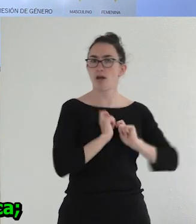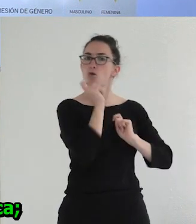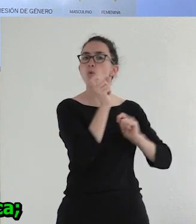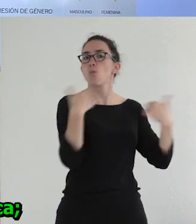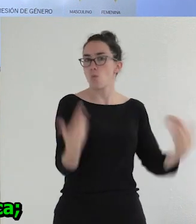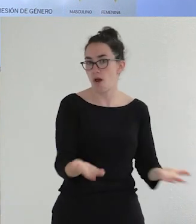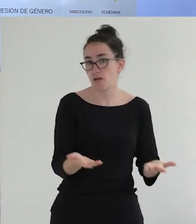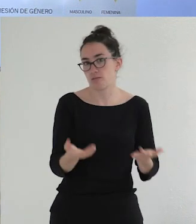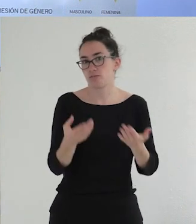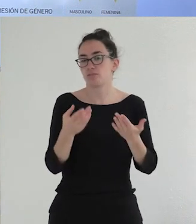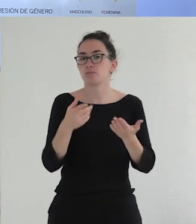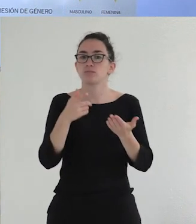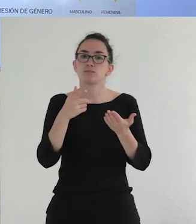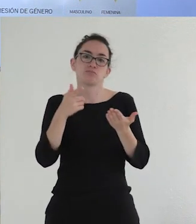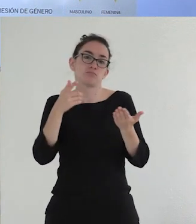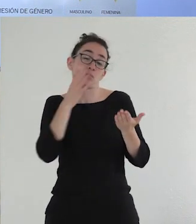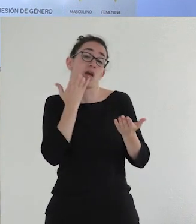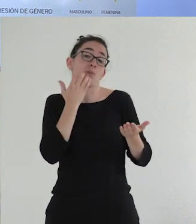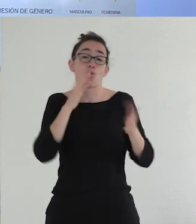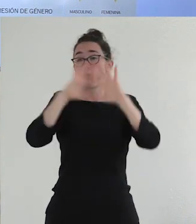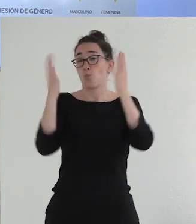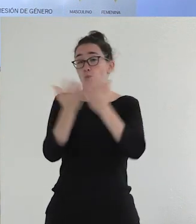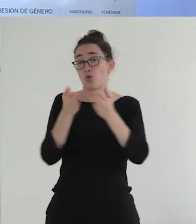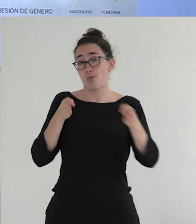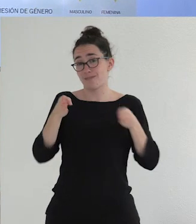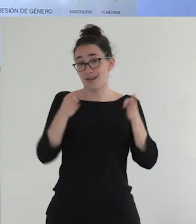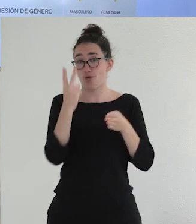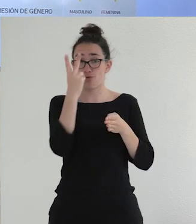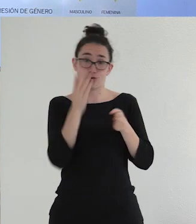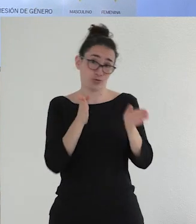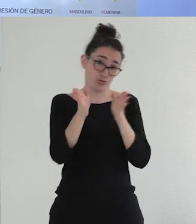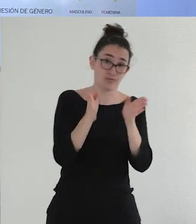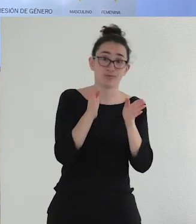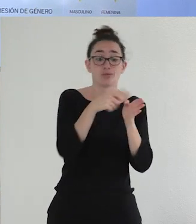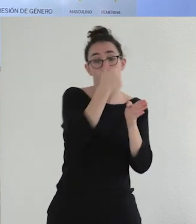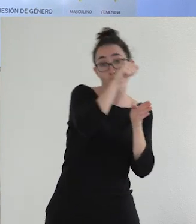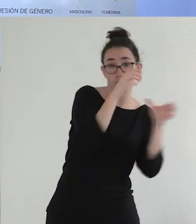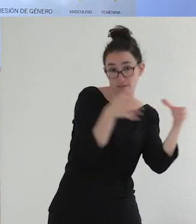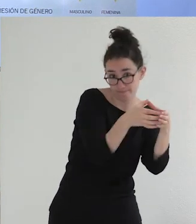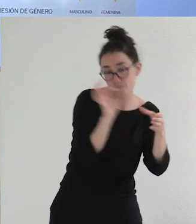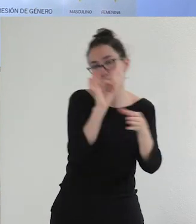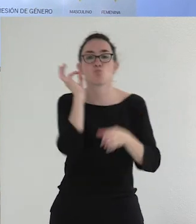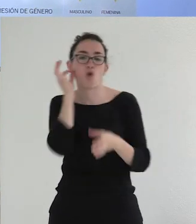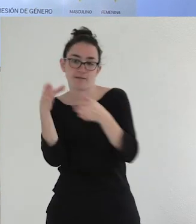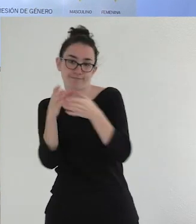grupo social uno se identifica. En un mundo binario hay dos opciones establecidas. Sería como identificarse con el grupo de los hombres o de las mujeres.